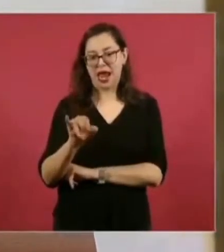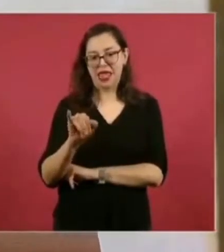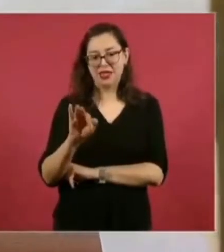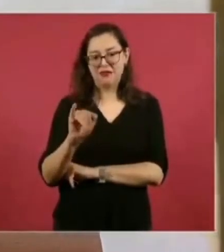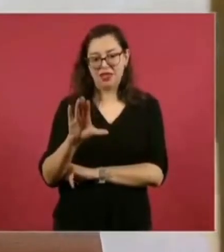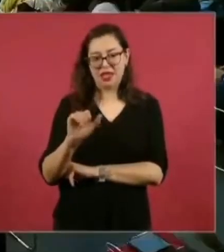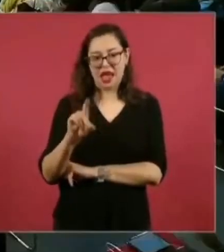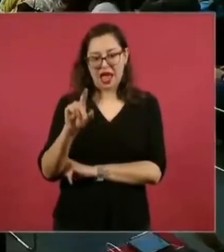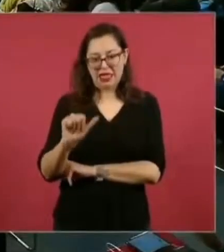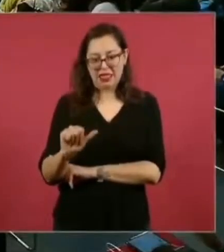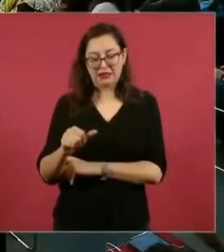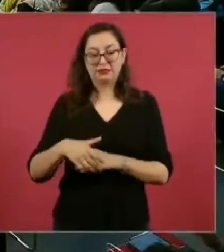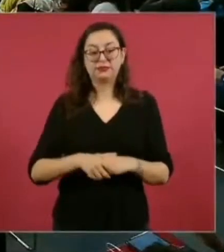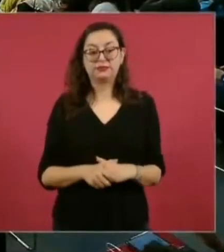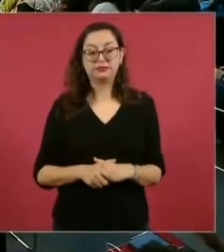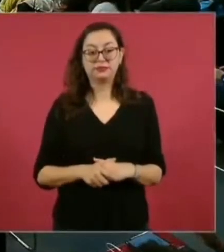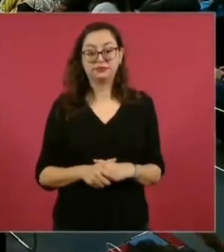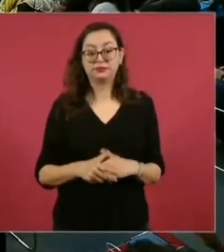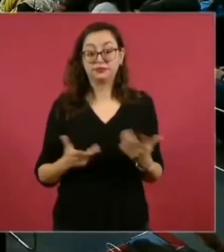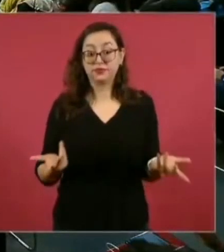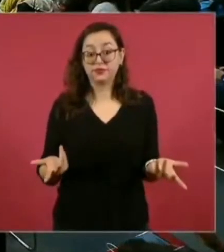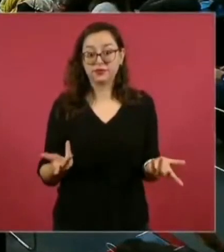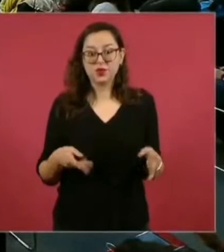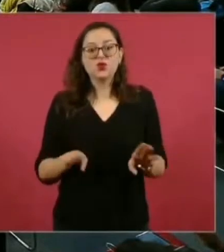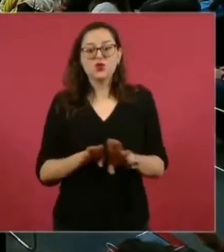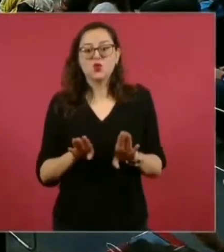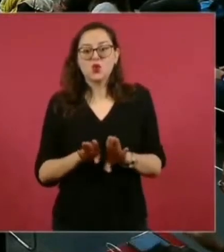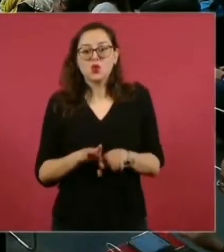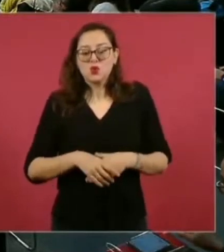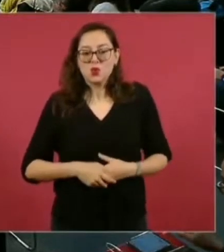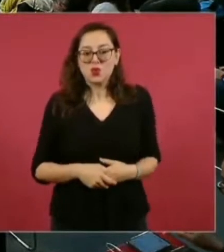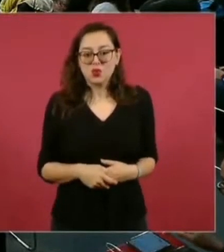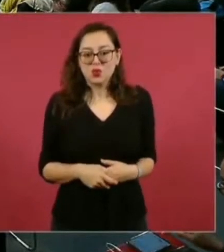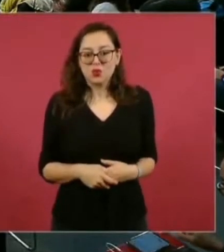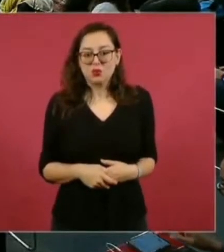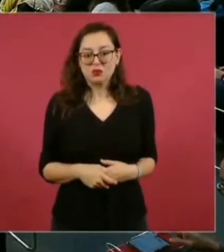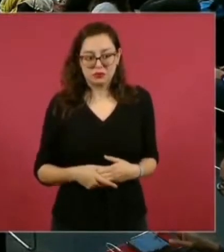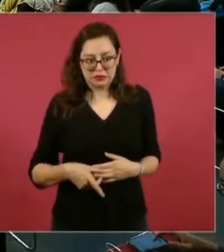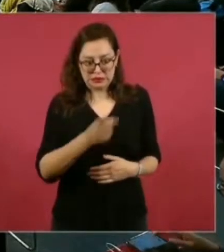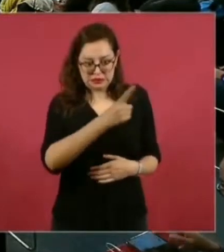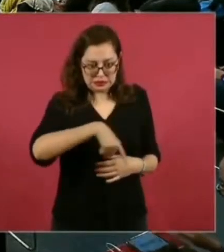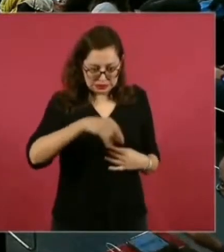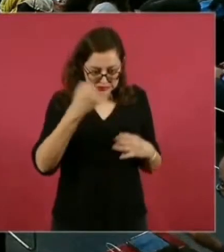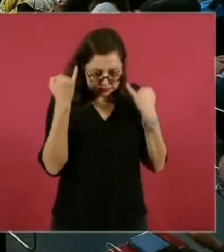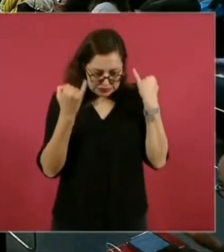¿Cómo? Se compran, pero para que vean la perversidad.